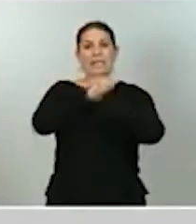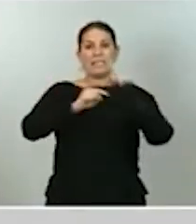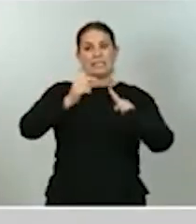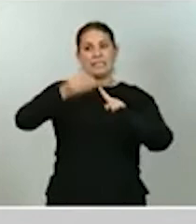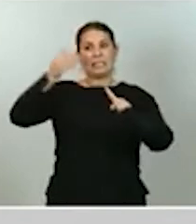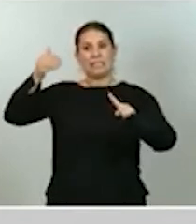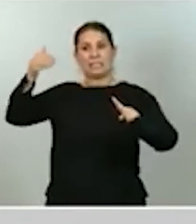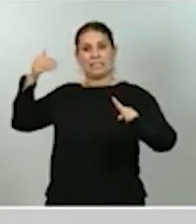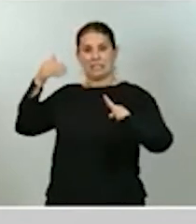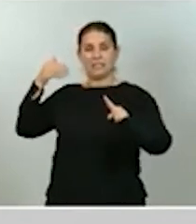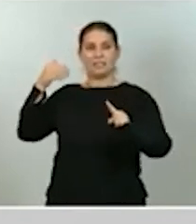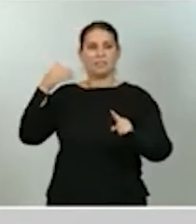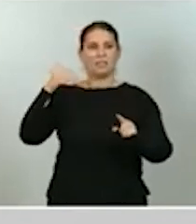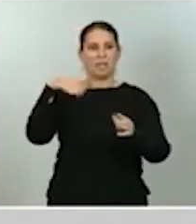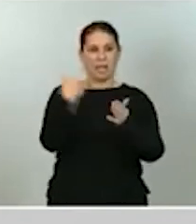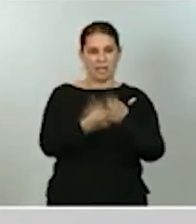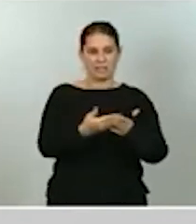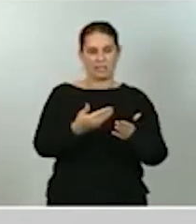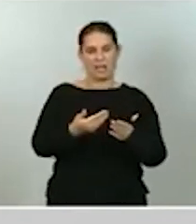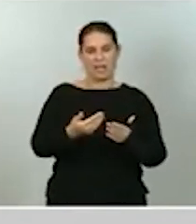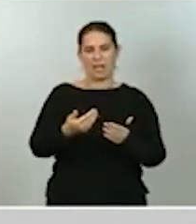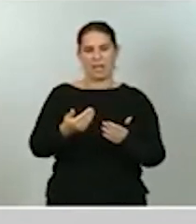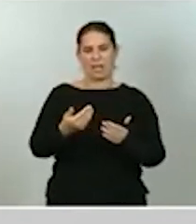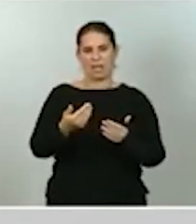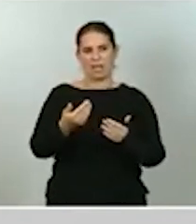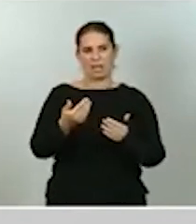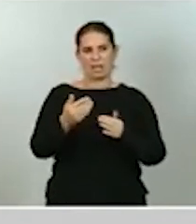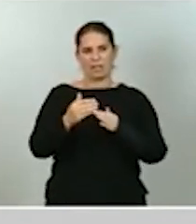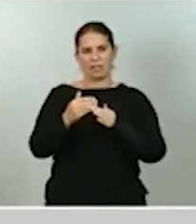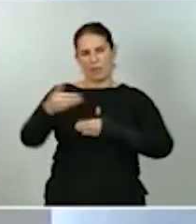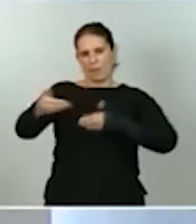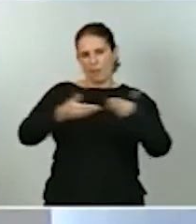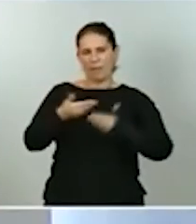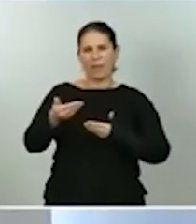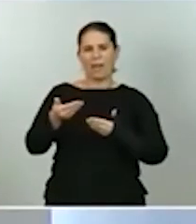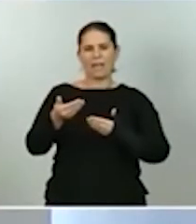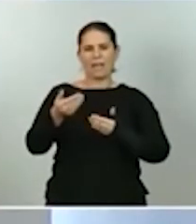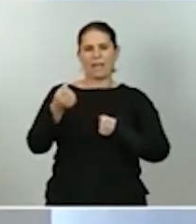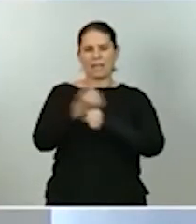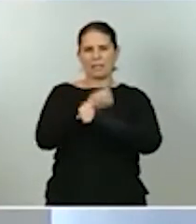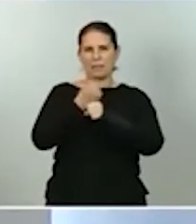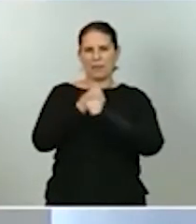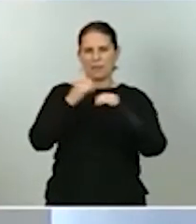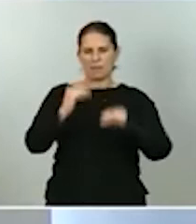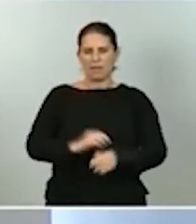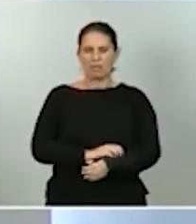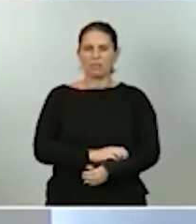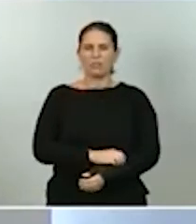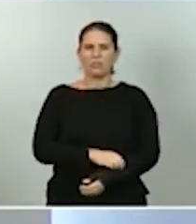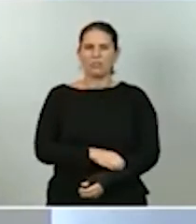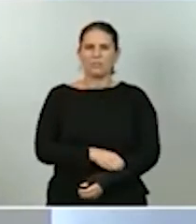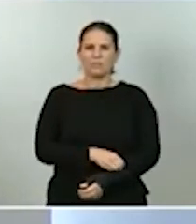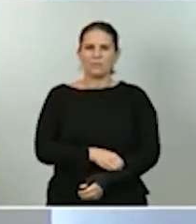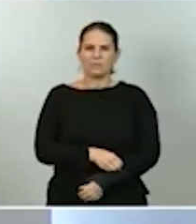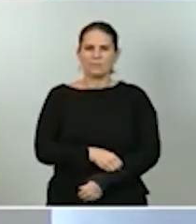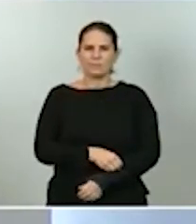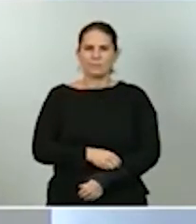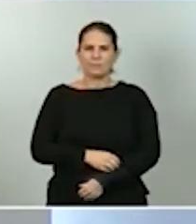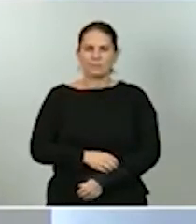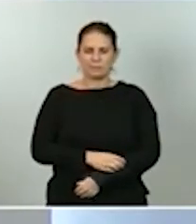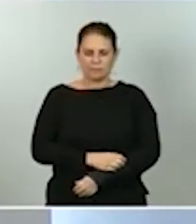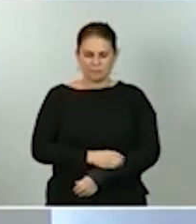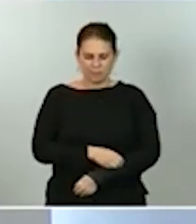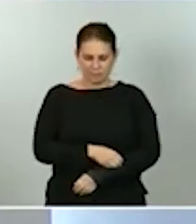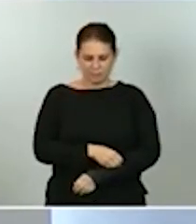menor magnitud desde el punto de vista de la caída de la demanda y de la actividad, hubiera llevado, en este caso, a una masiva destrucción de